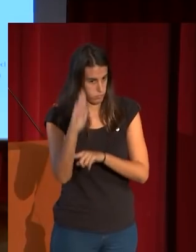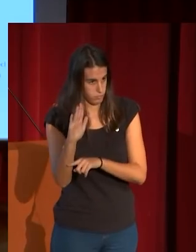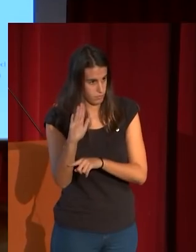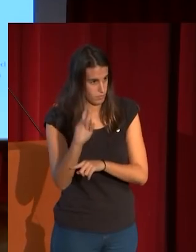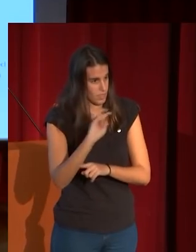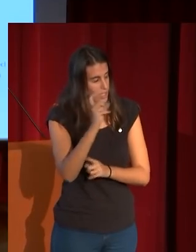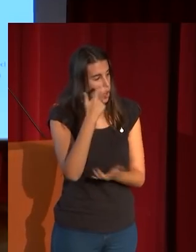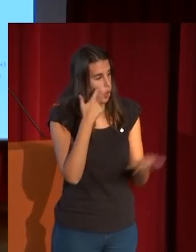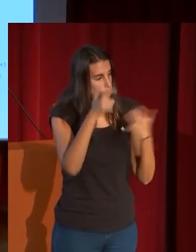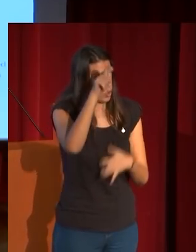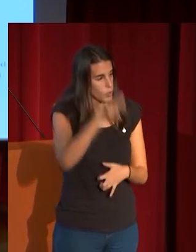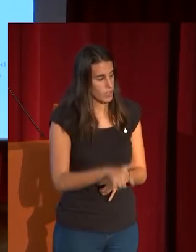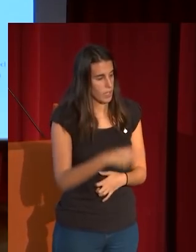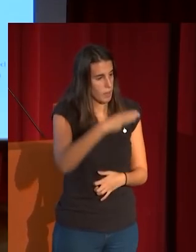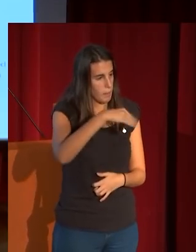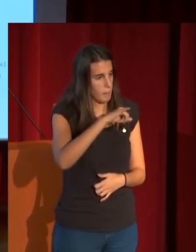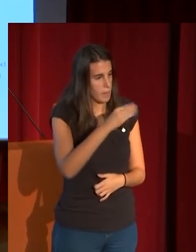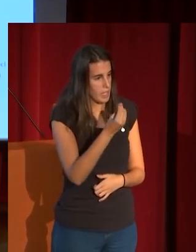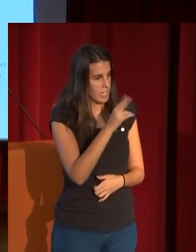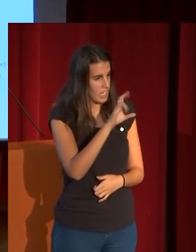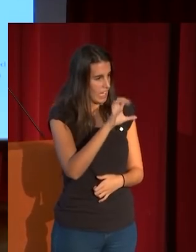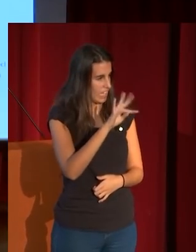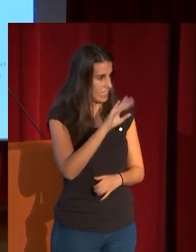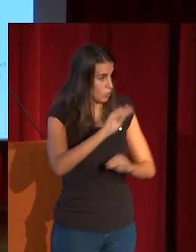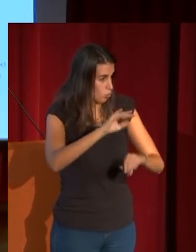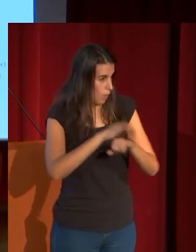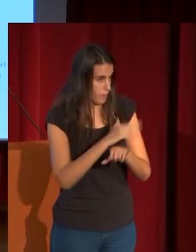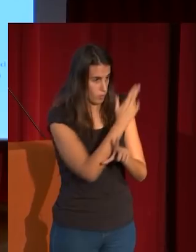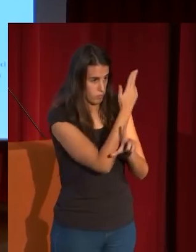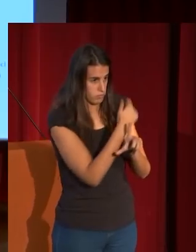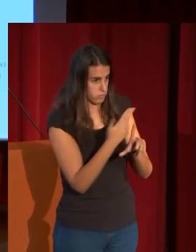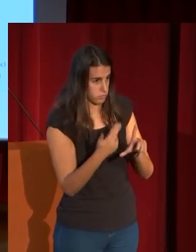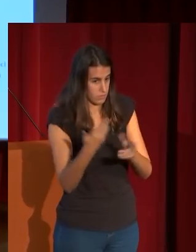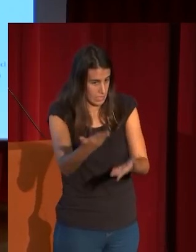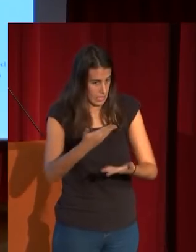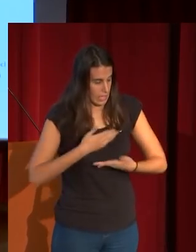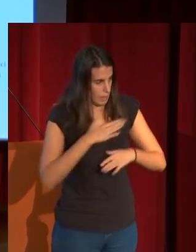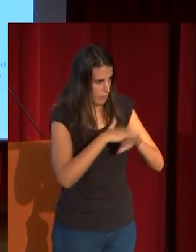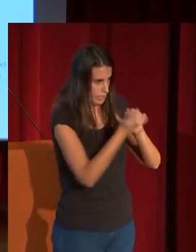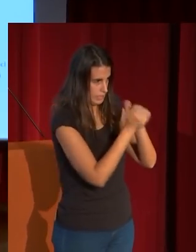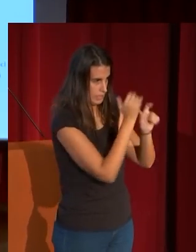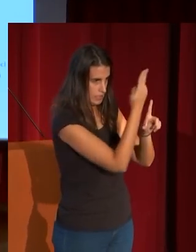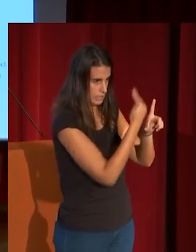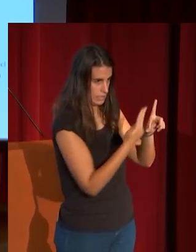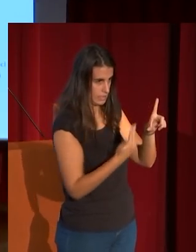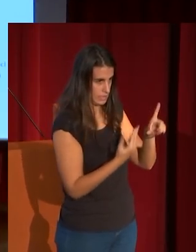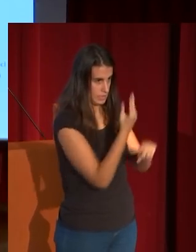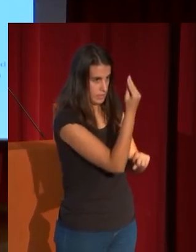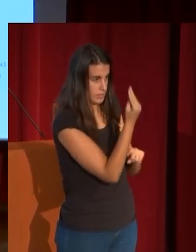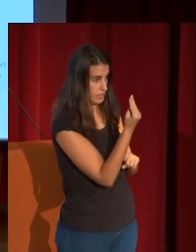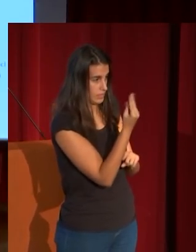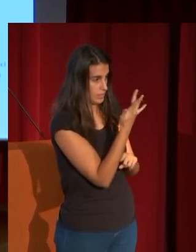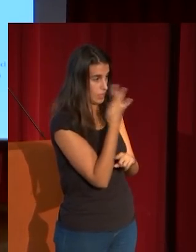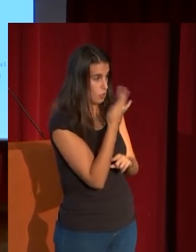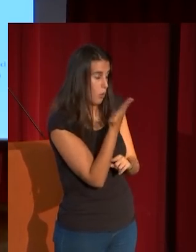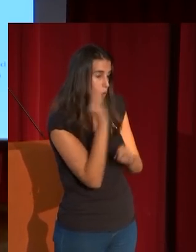artista Francesco Michetti amigo de los dos y busto que regala a Fortuny o sea Fortuny está representando ahí una obra